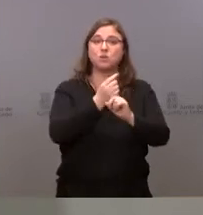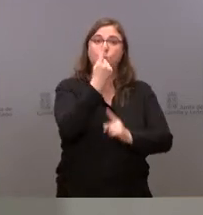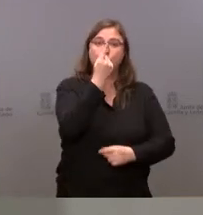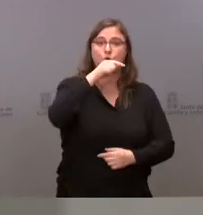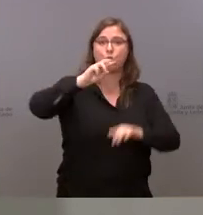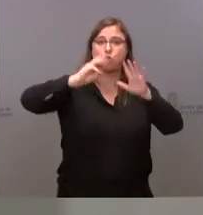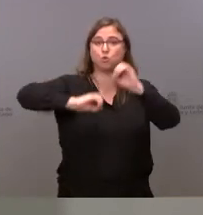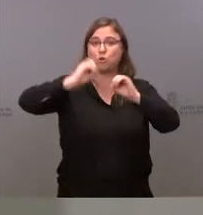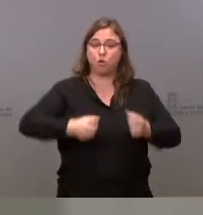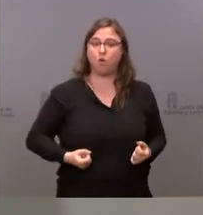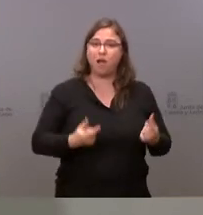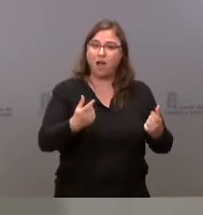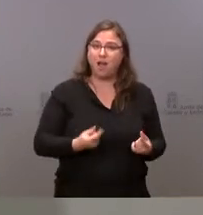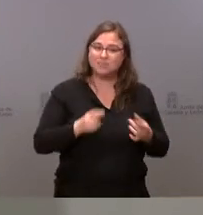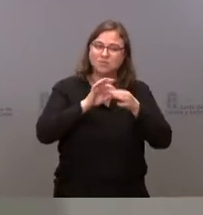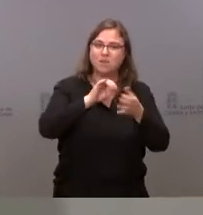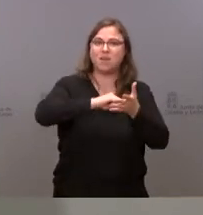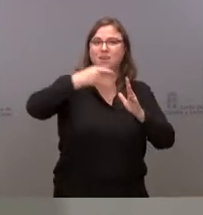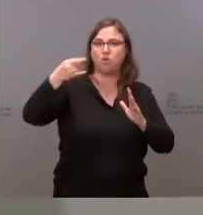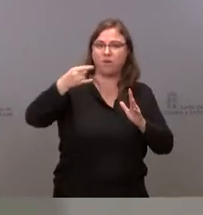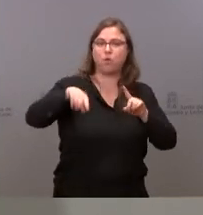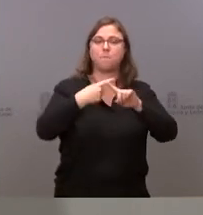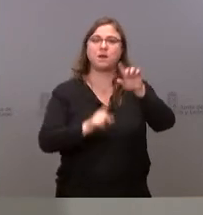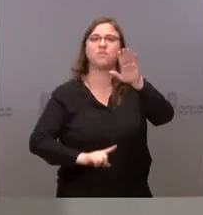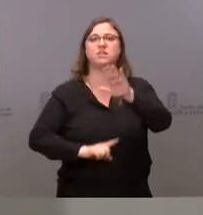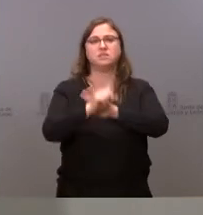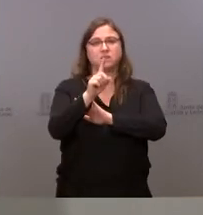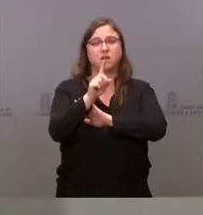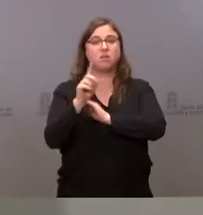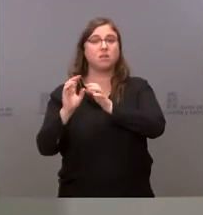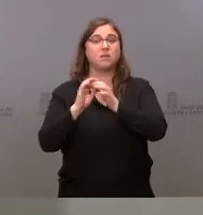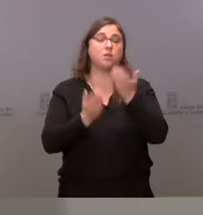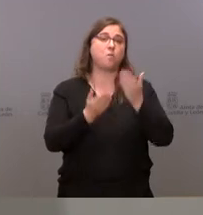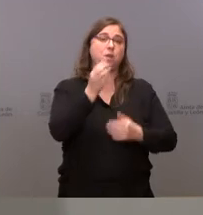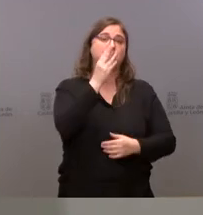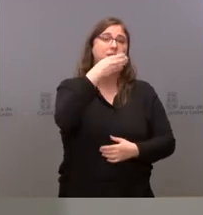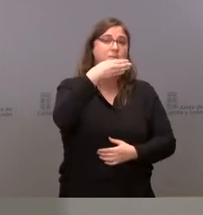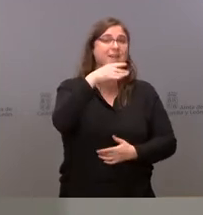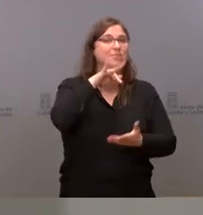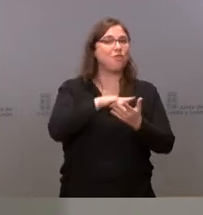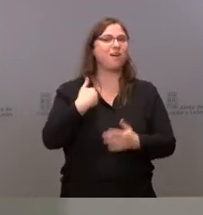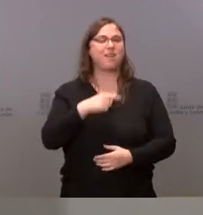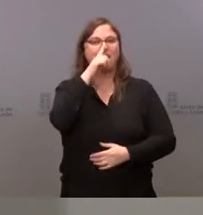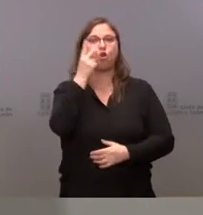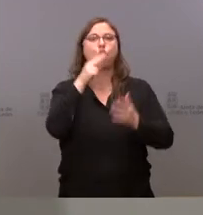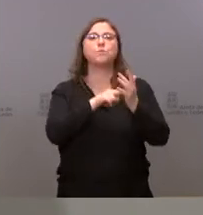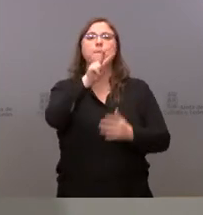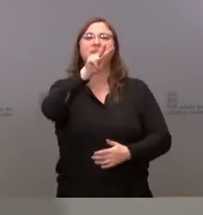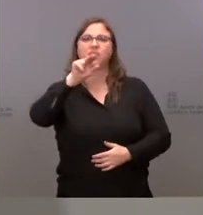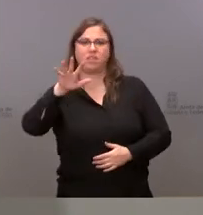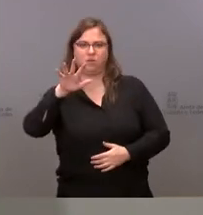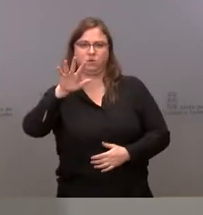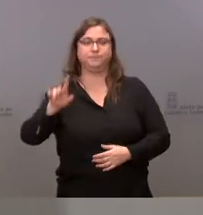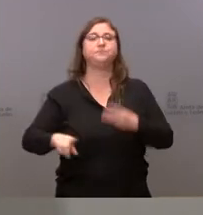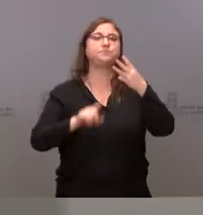de gasto en innovación y desarrollo respecto del PIB se alcance ya en el año 2025. En